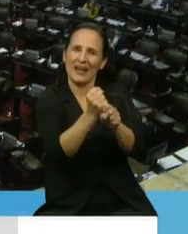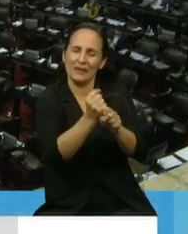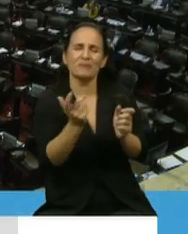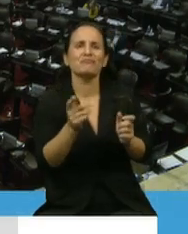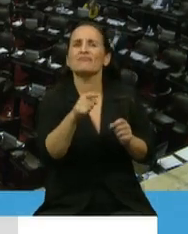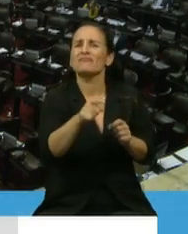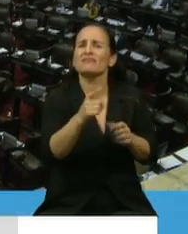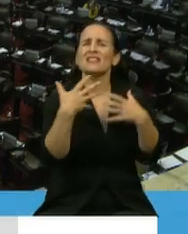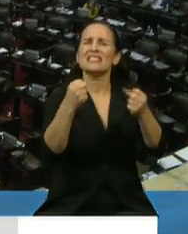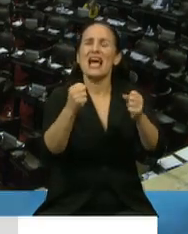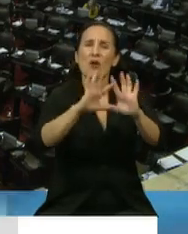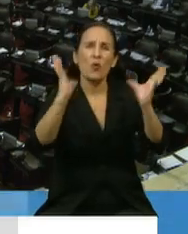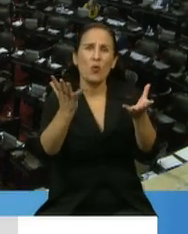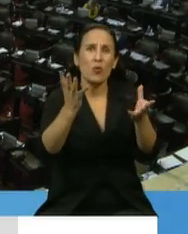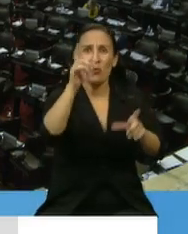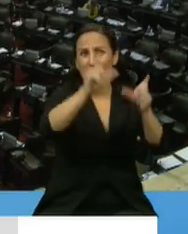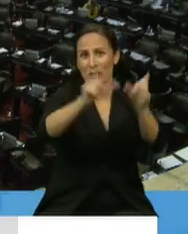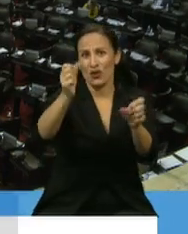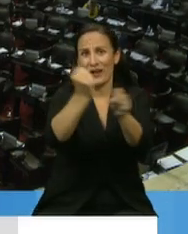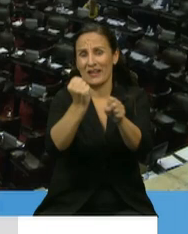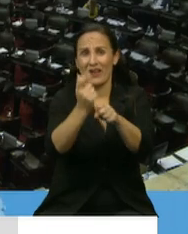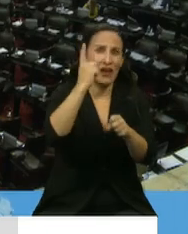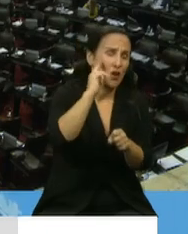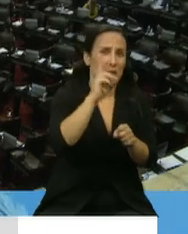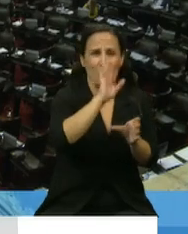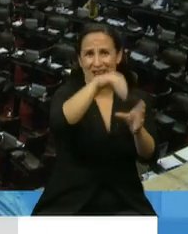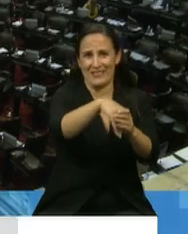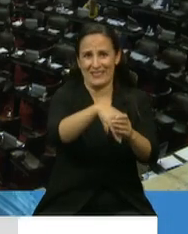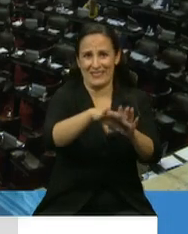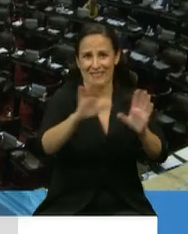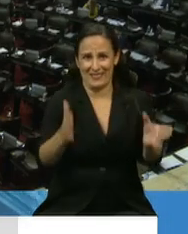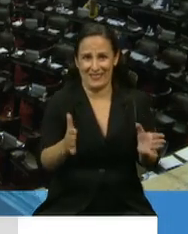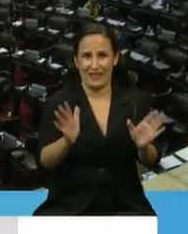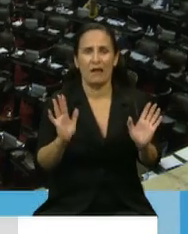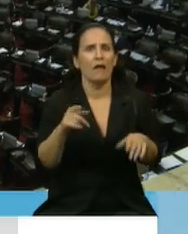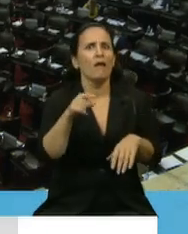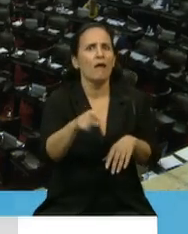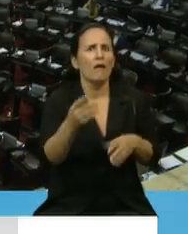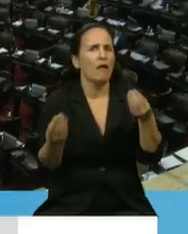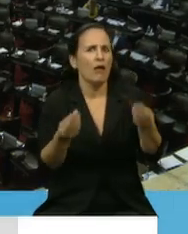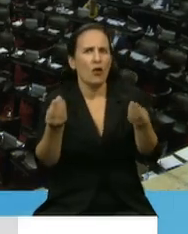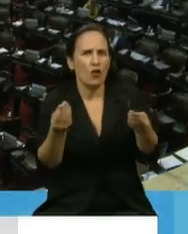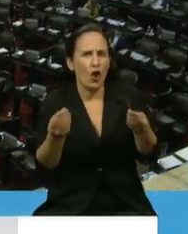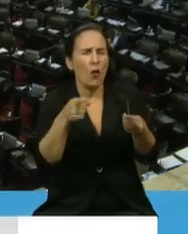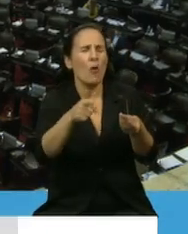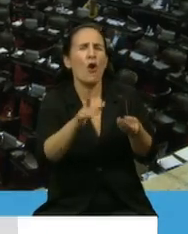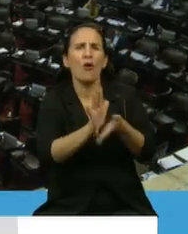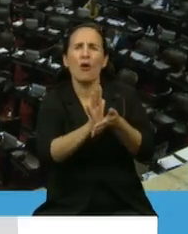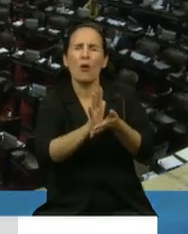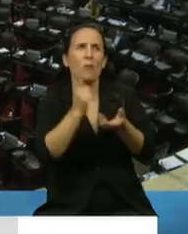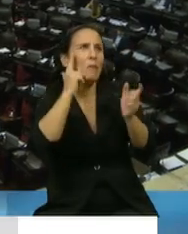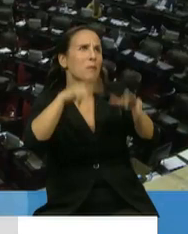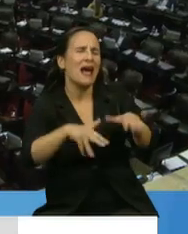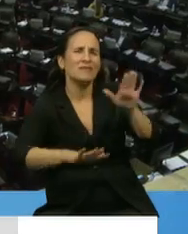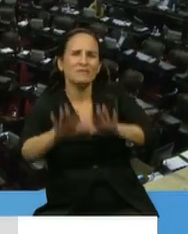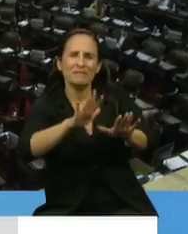por trabajadores y trabajadoras. Es imposible pensar una política sanitaria a nivel nacional sin ellos, sin ellas